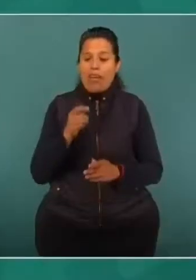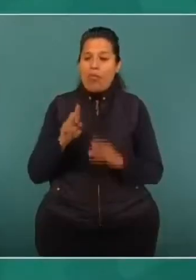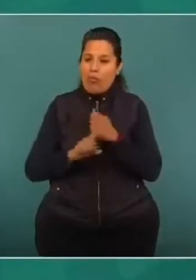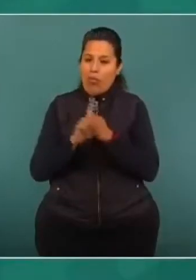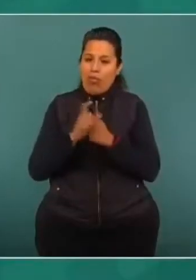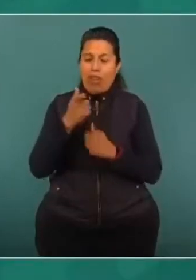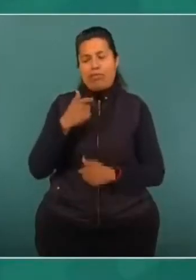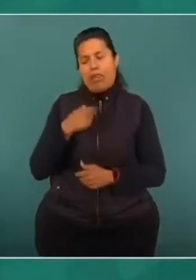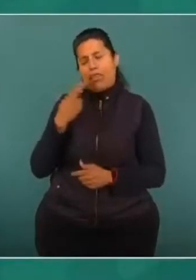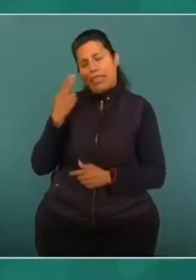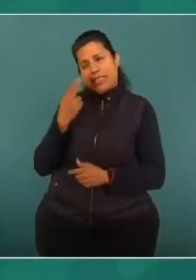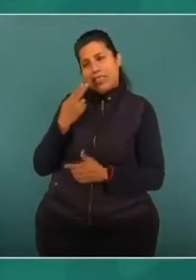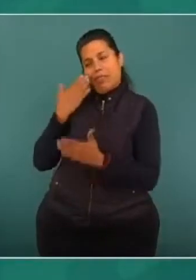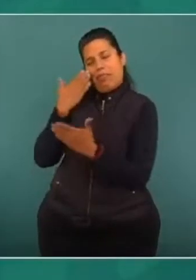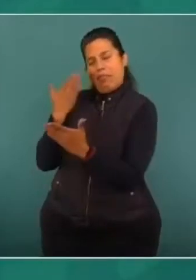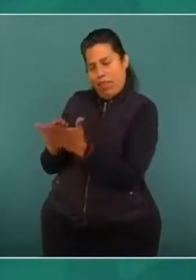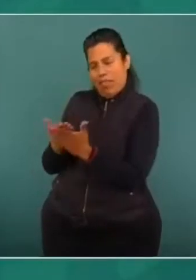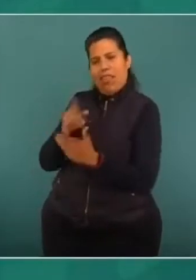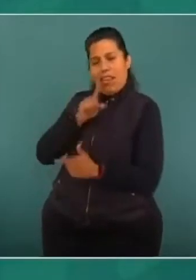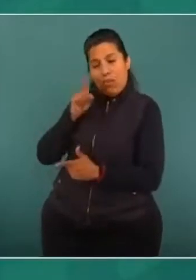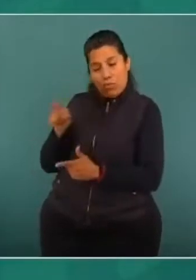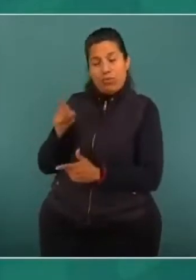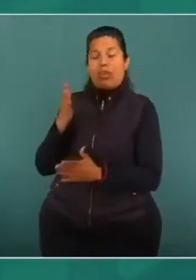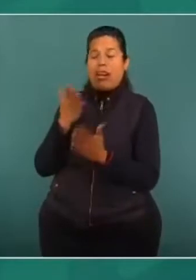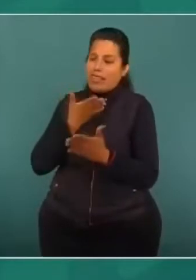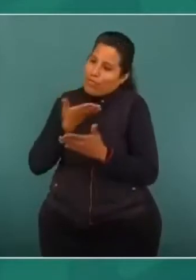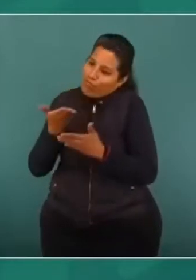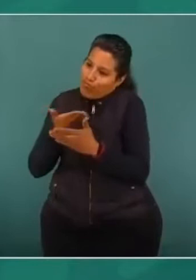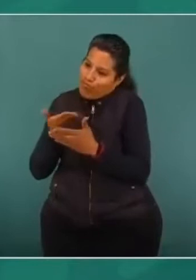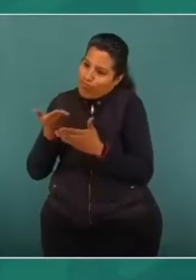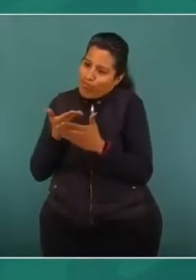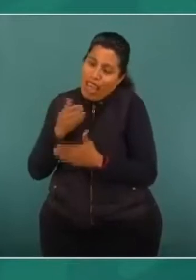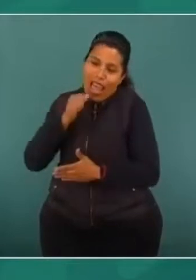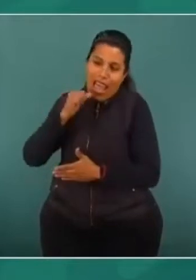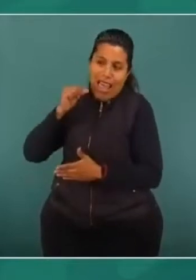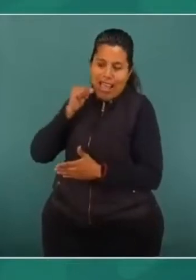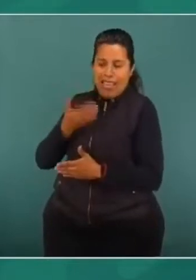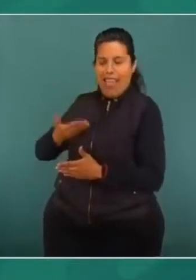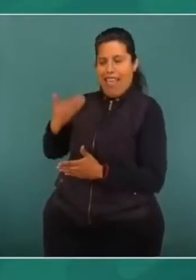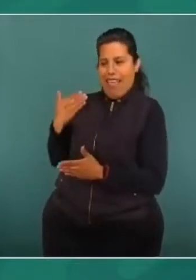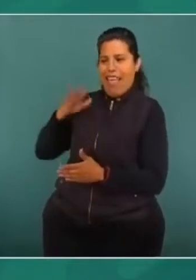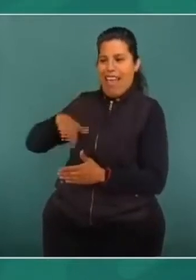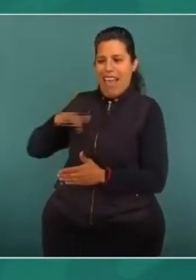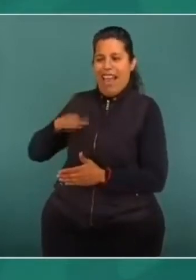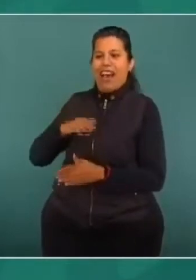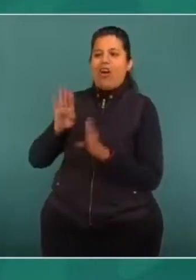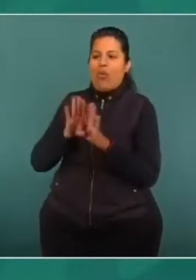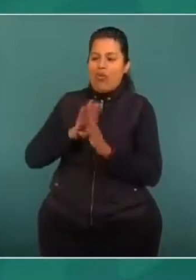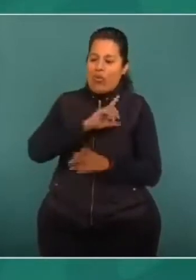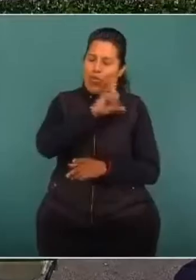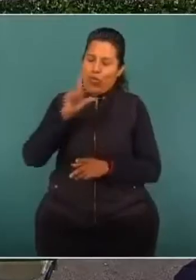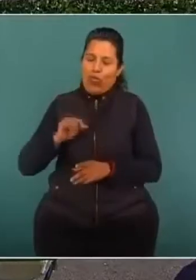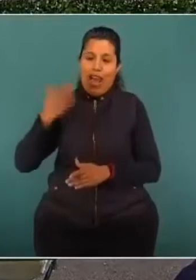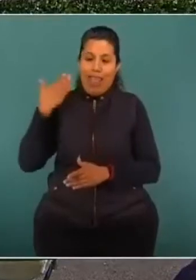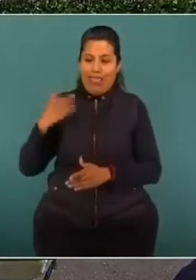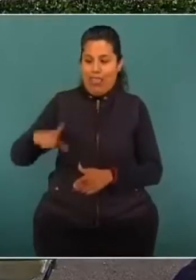respetuosamente y con base al diálogo que el día de ayer en la conferencia nacional de gobernadores